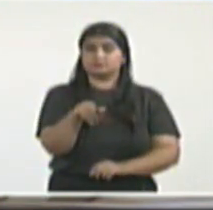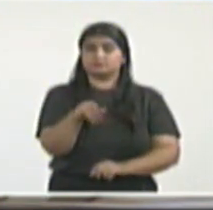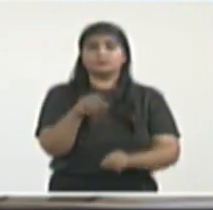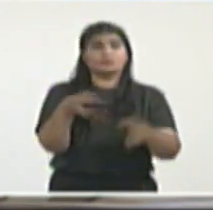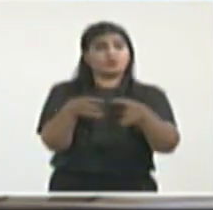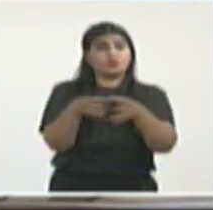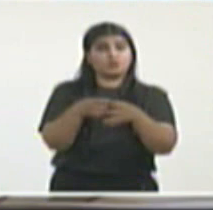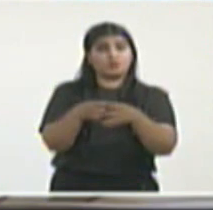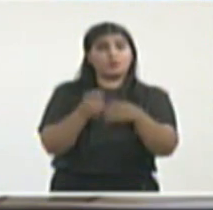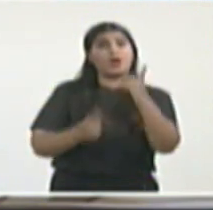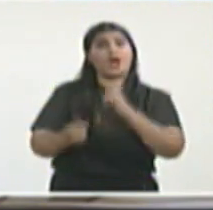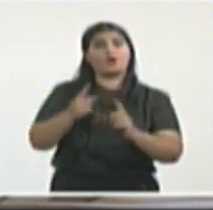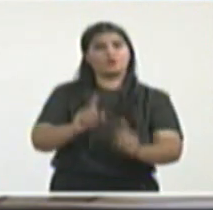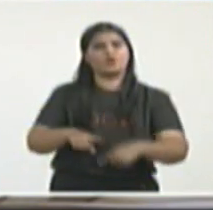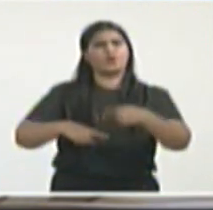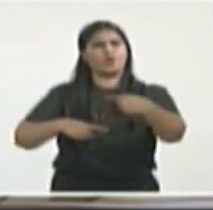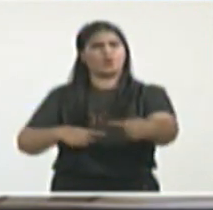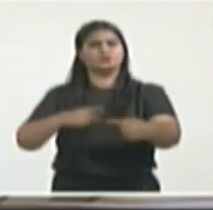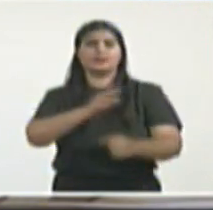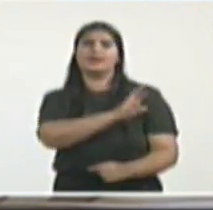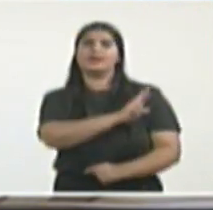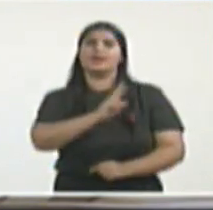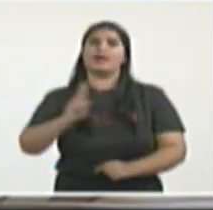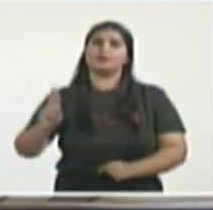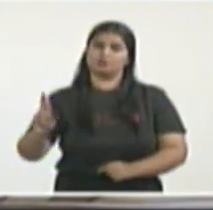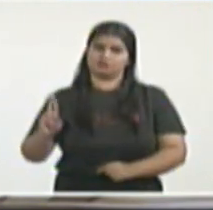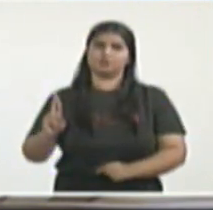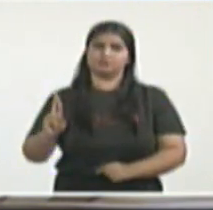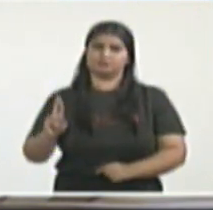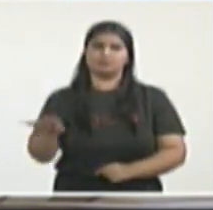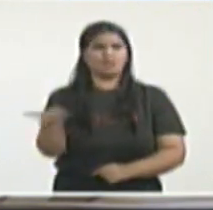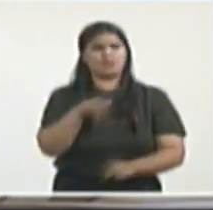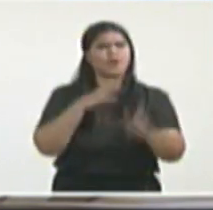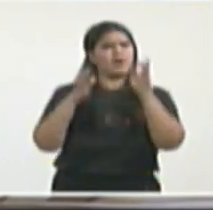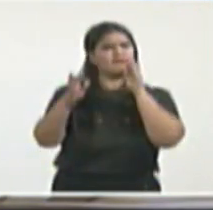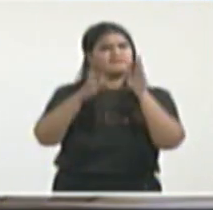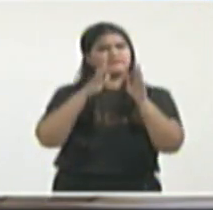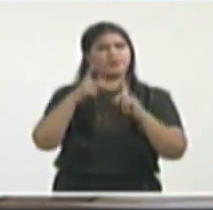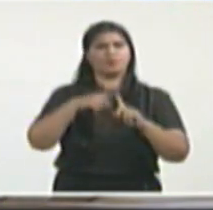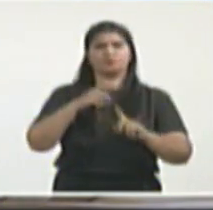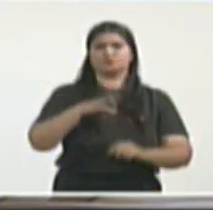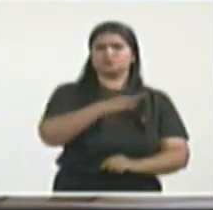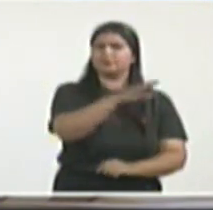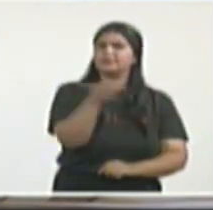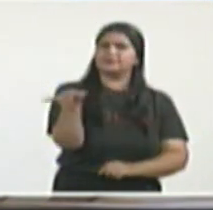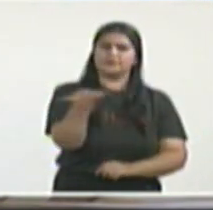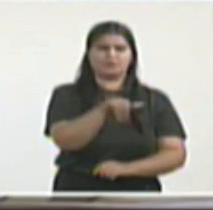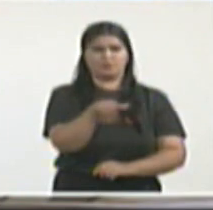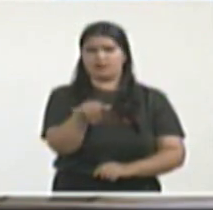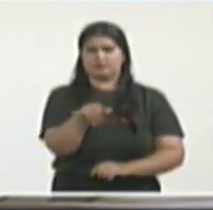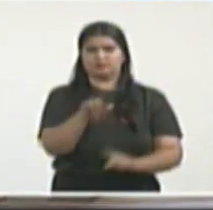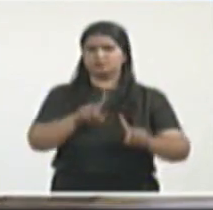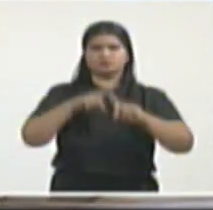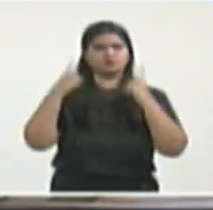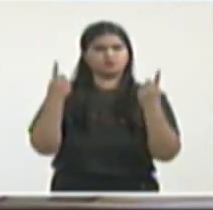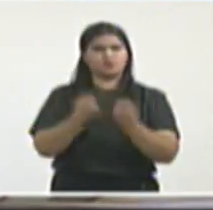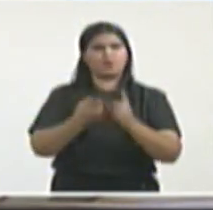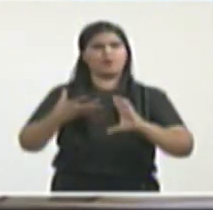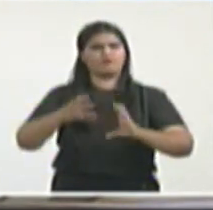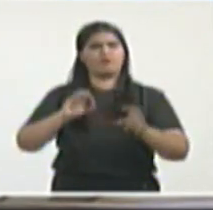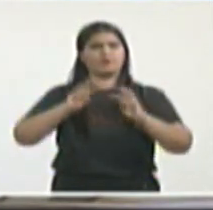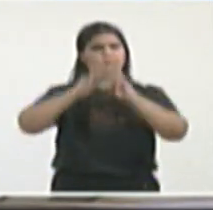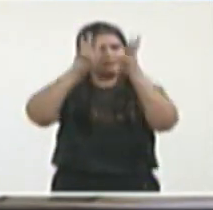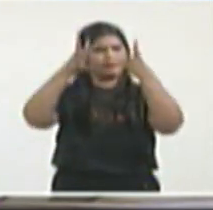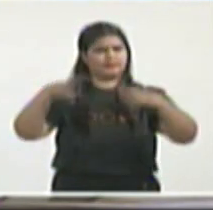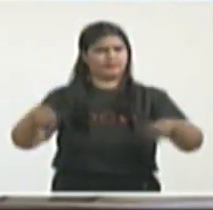existía realmente en nuestro país. Esto, por supuesto, generó que muchos usuarios